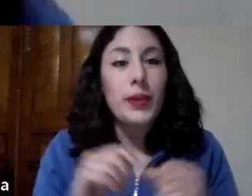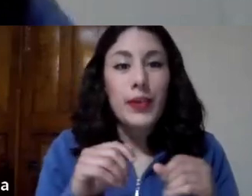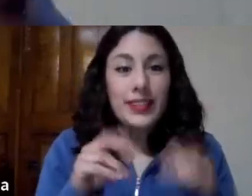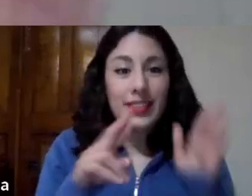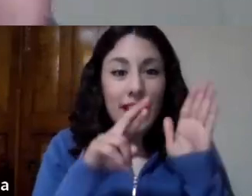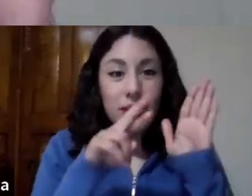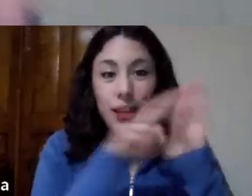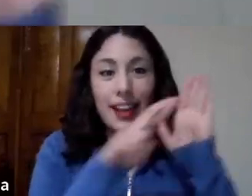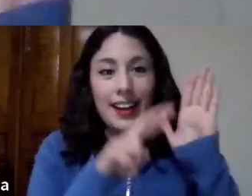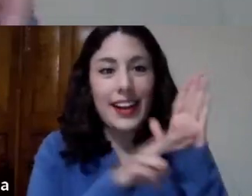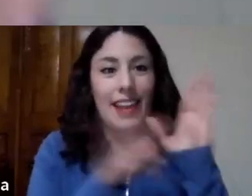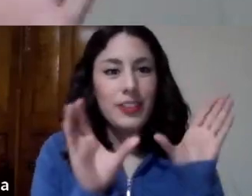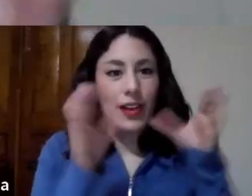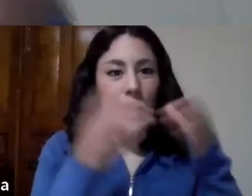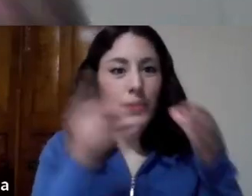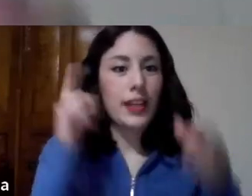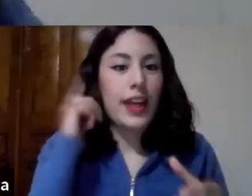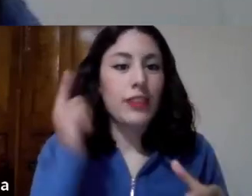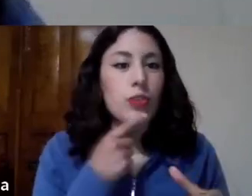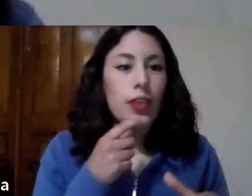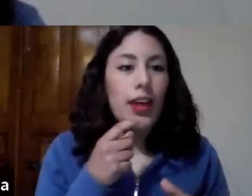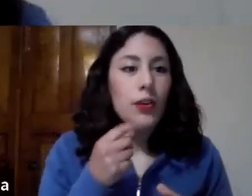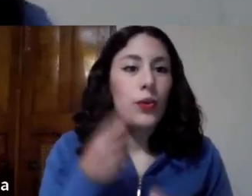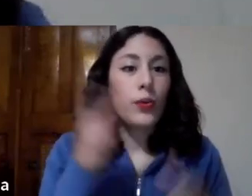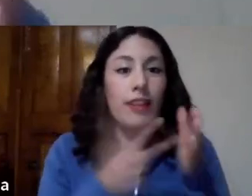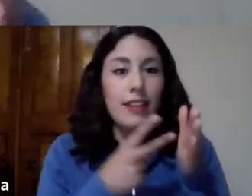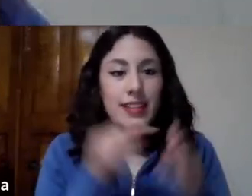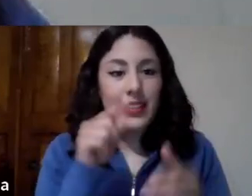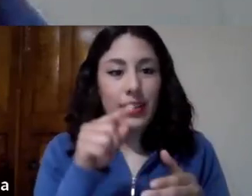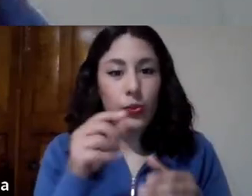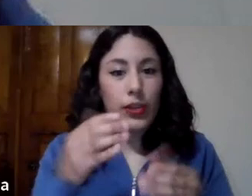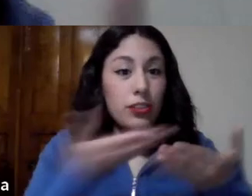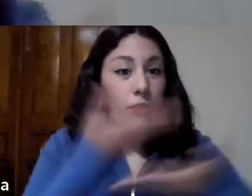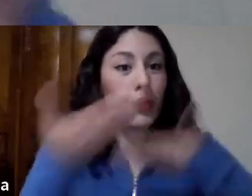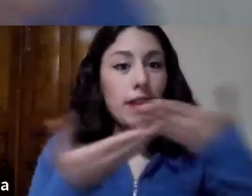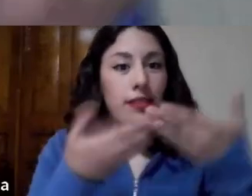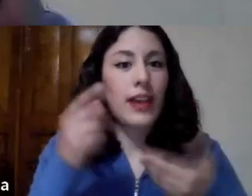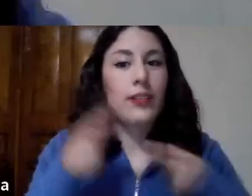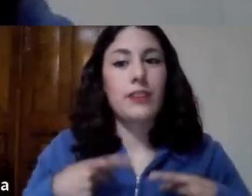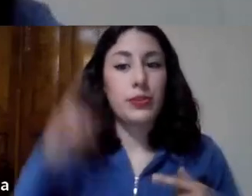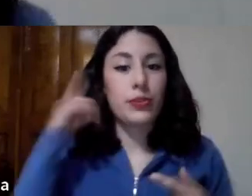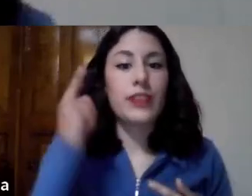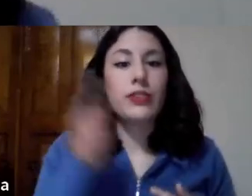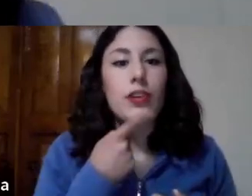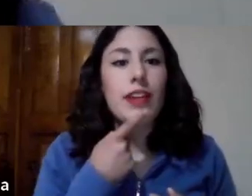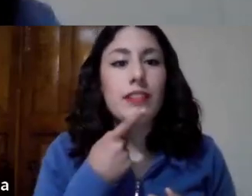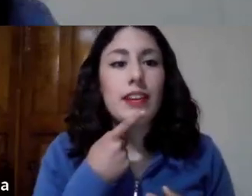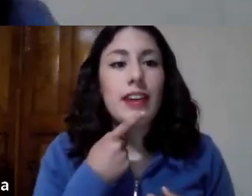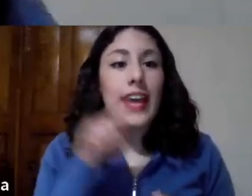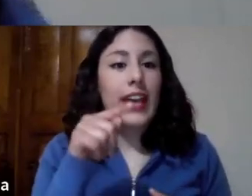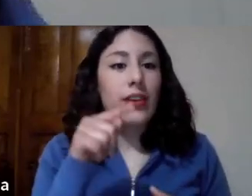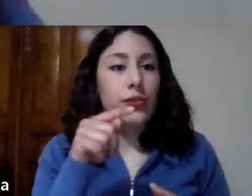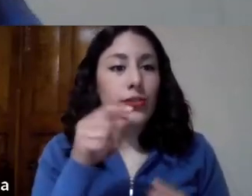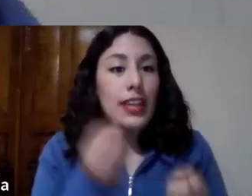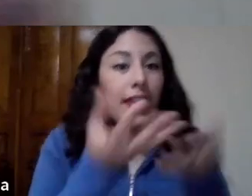bueno es una regla dentro de la comunidad sorda una vez que tú tienes convivencia con las personas sordas